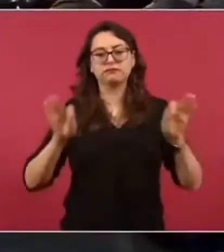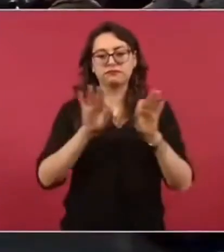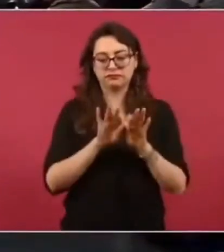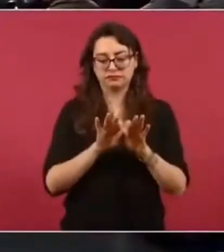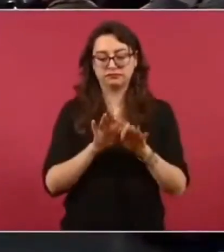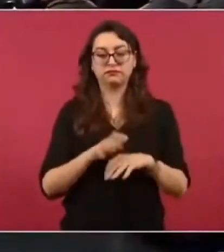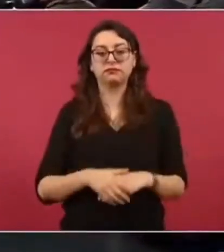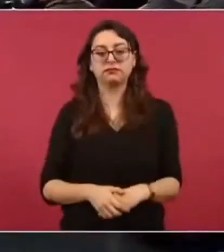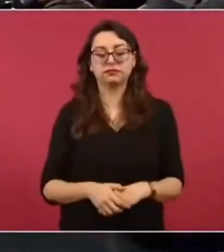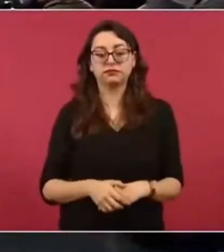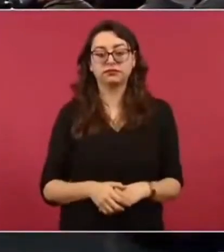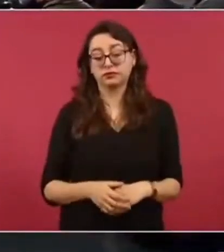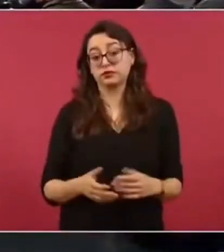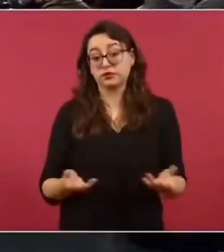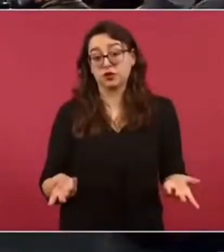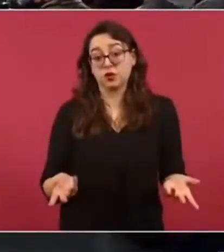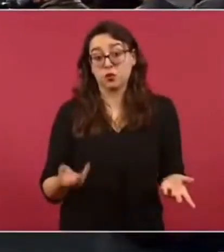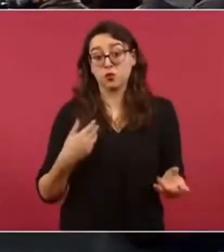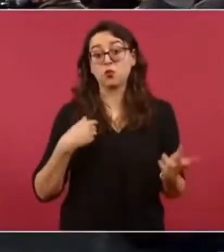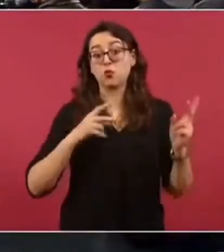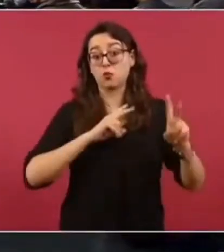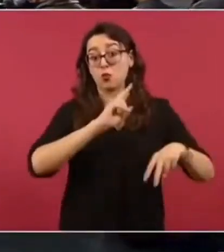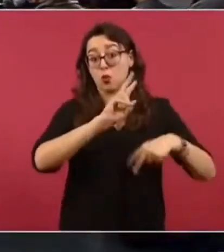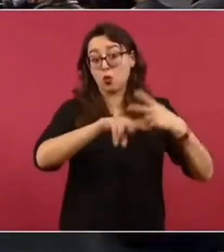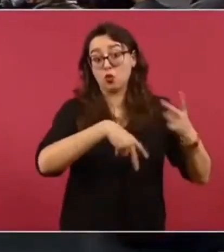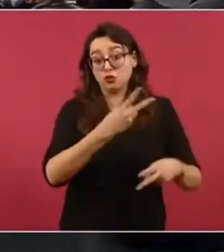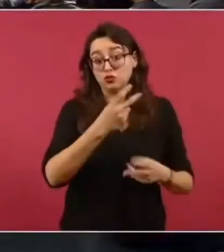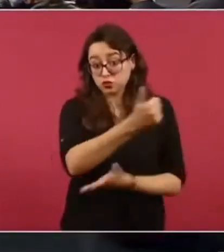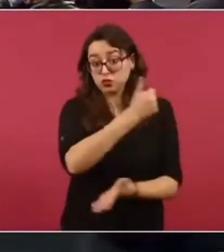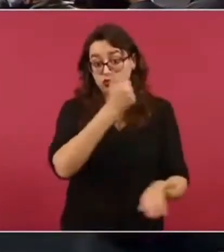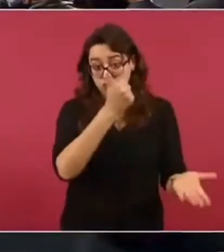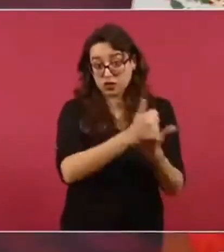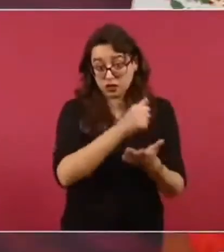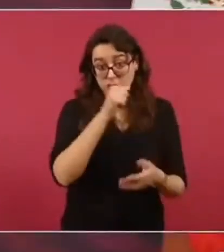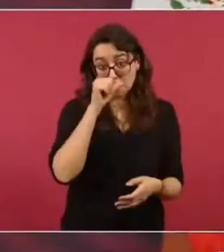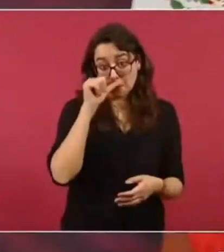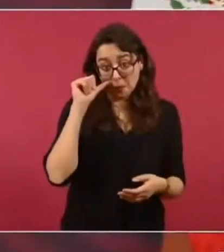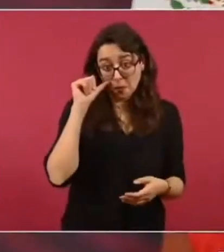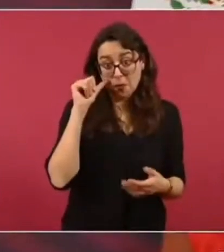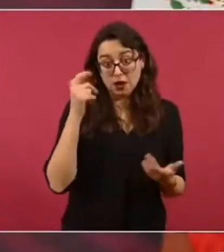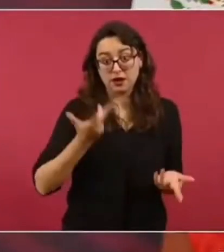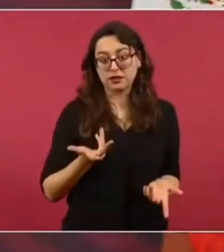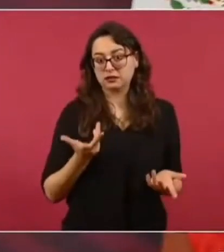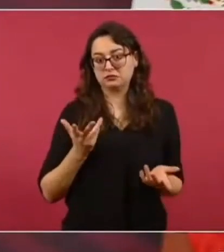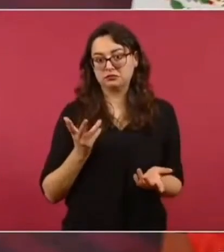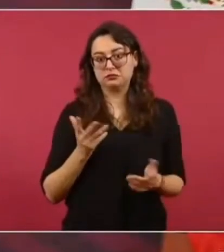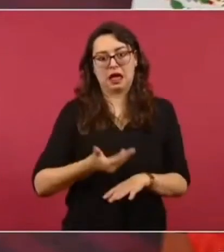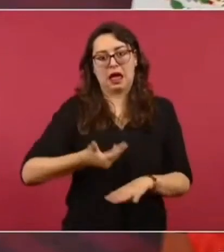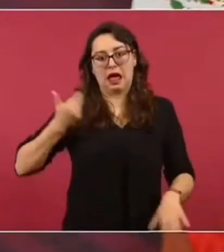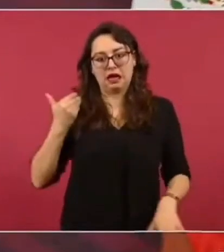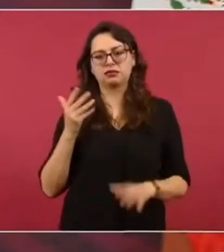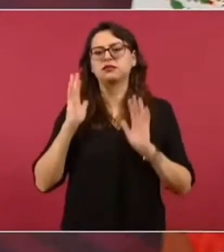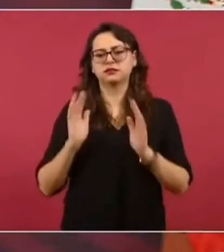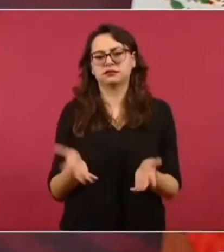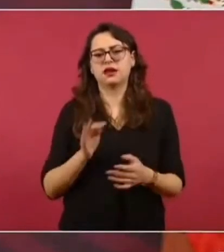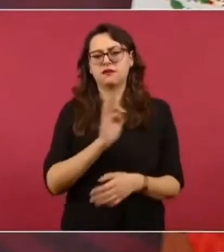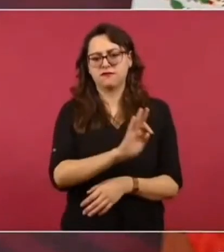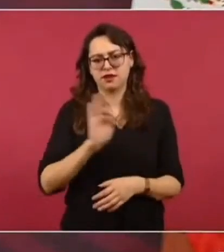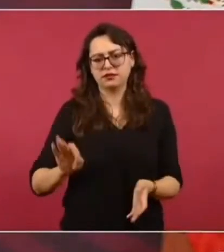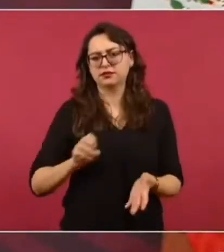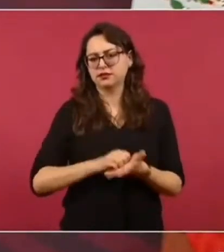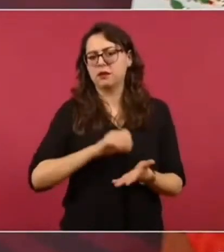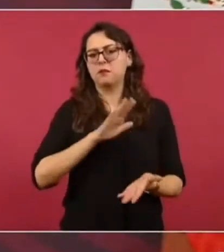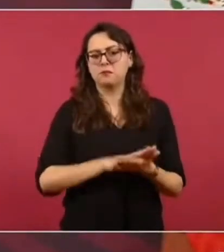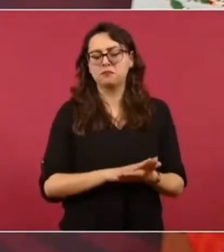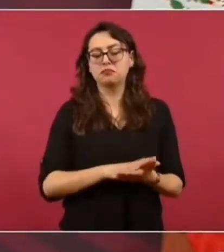como voy a Juárez, ya tenía programada esta visita para lo del Banco del